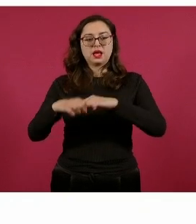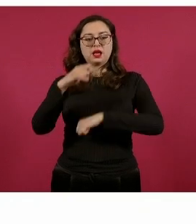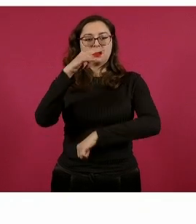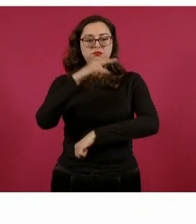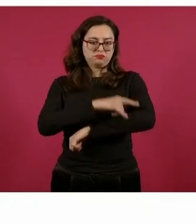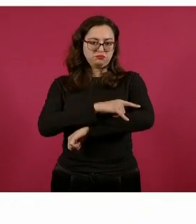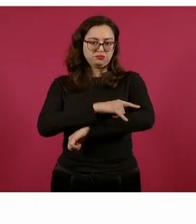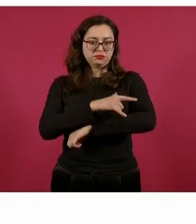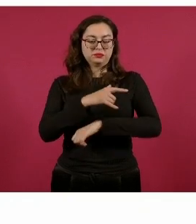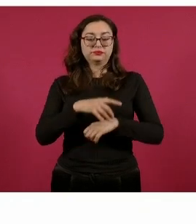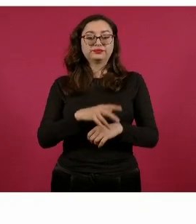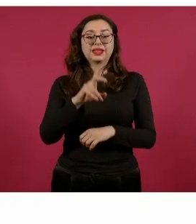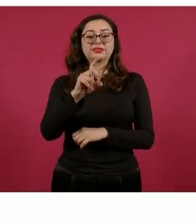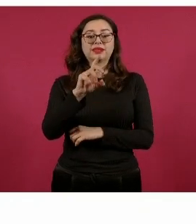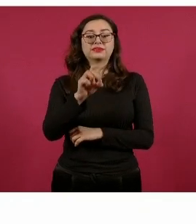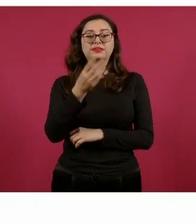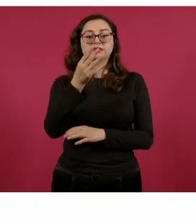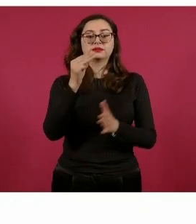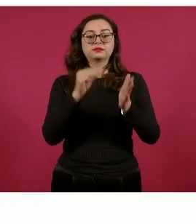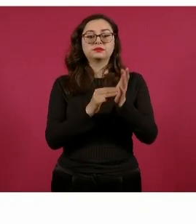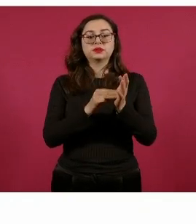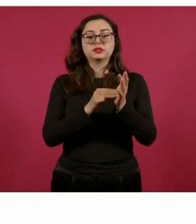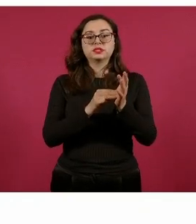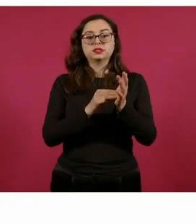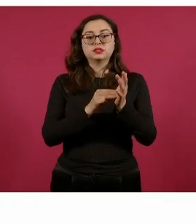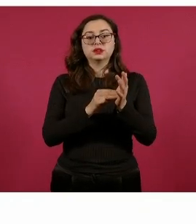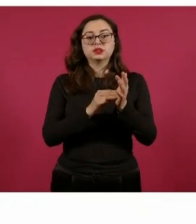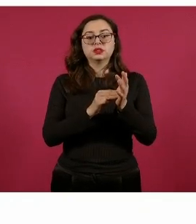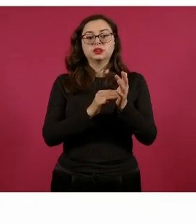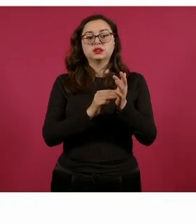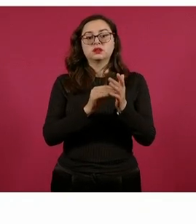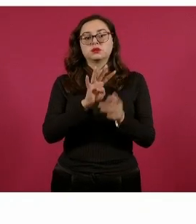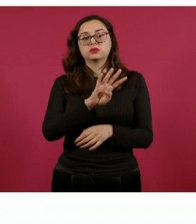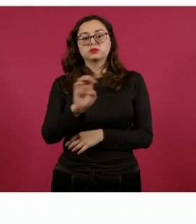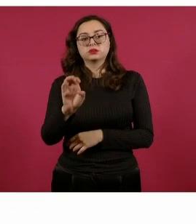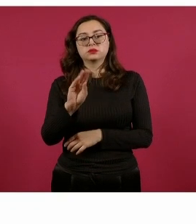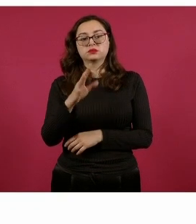495 millones a la Hacienda Pública,